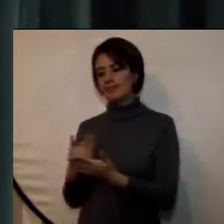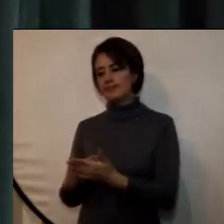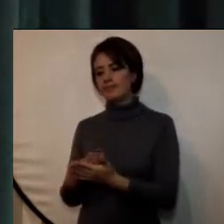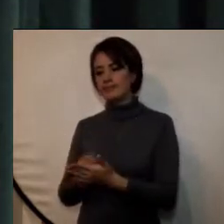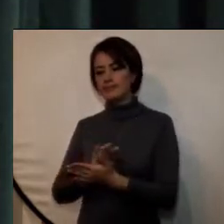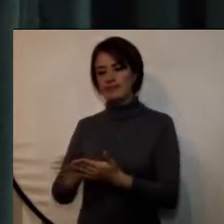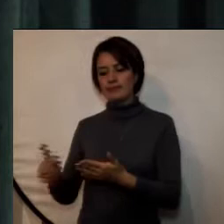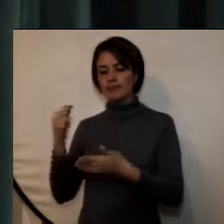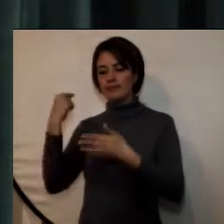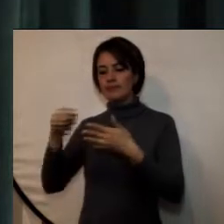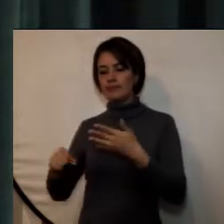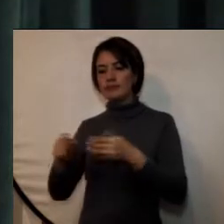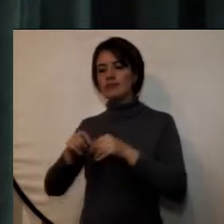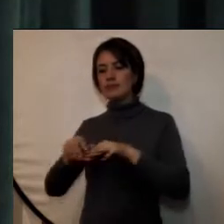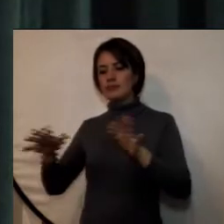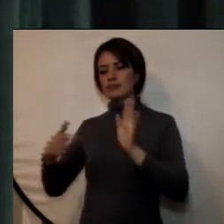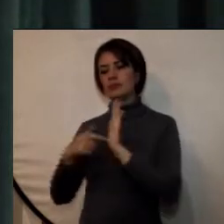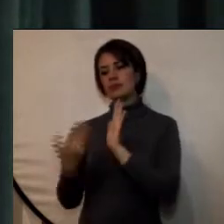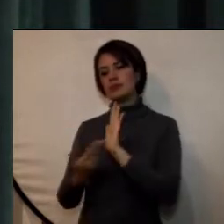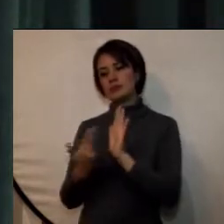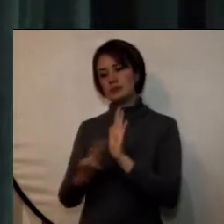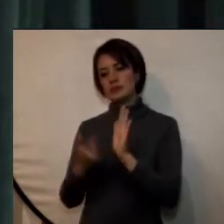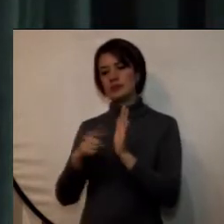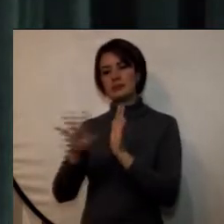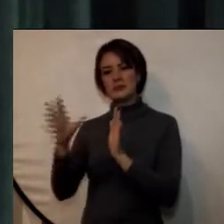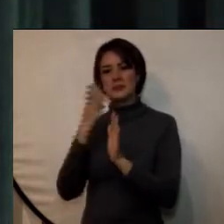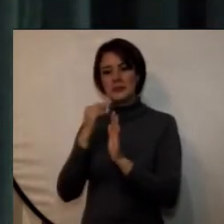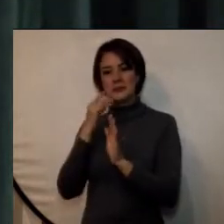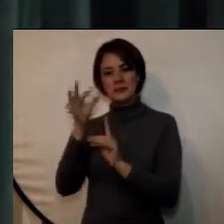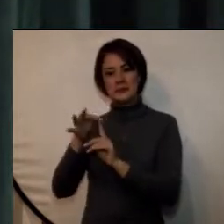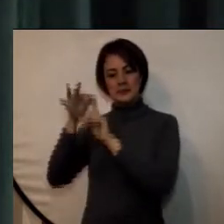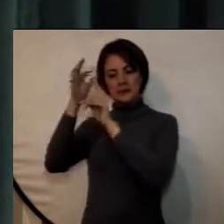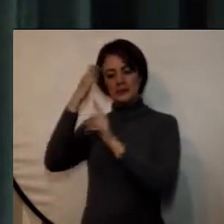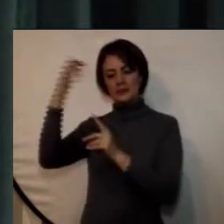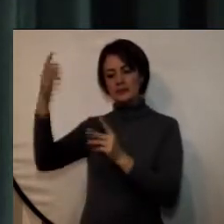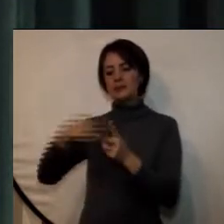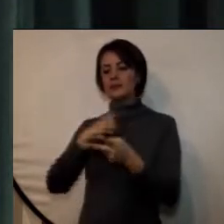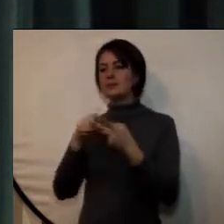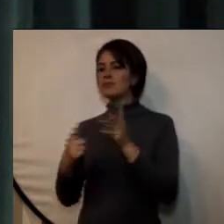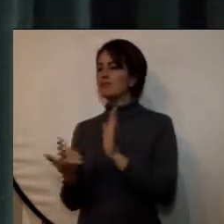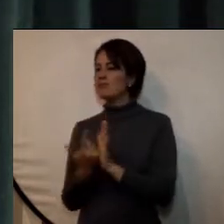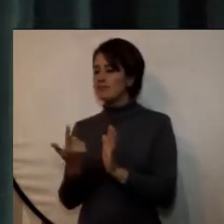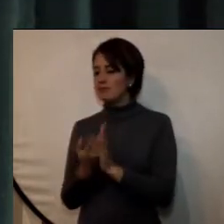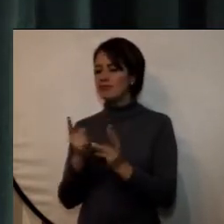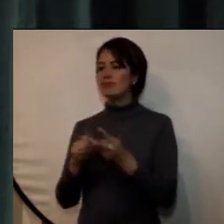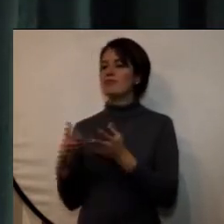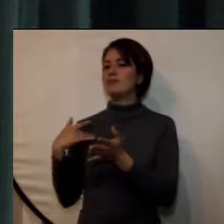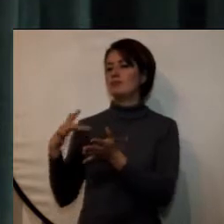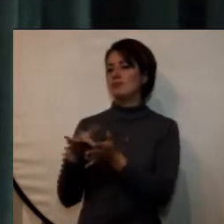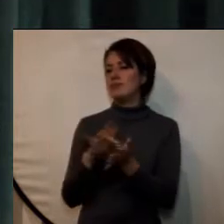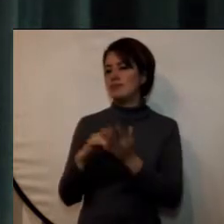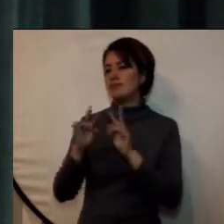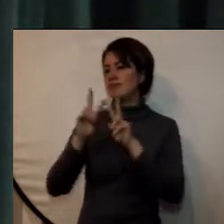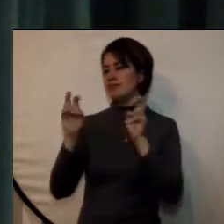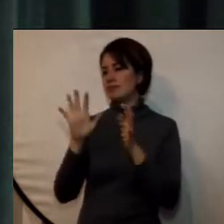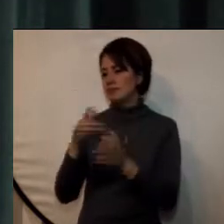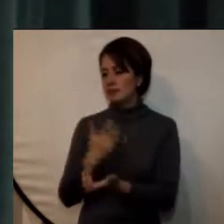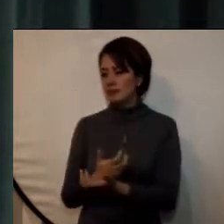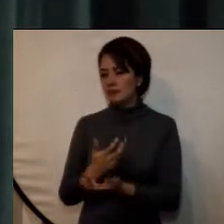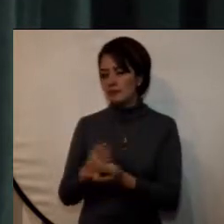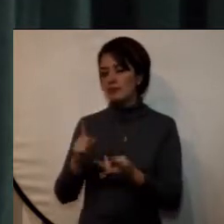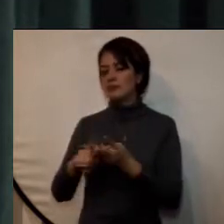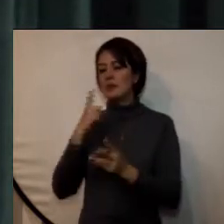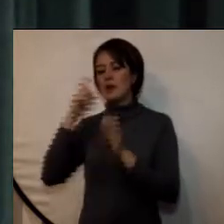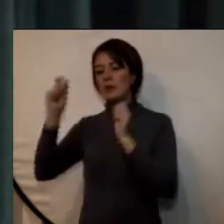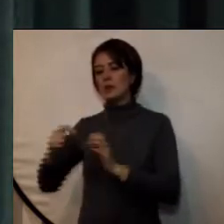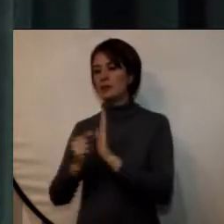indicadores como publicaciones en revistas especializadas libros participación en eventos científicos patentes